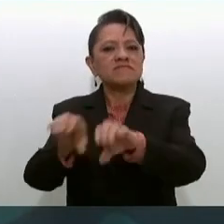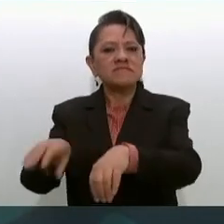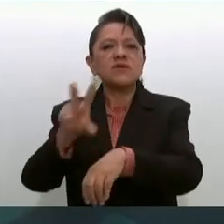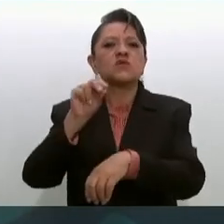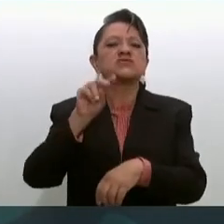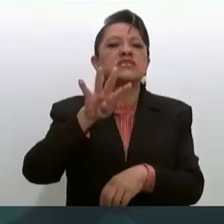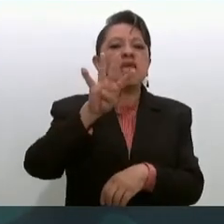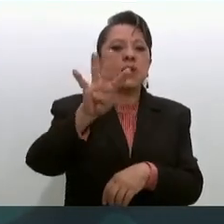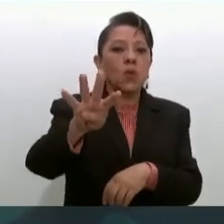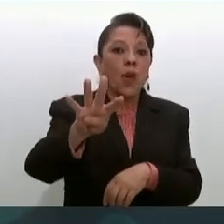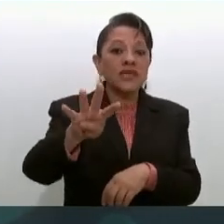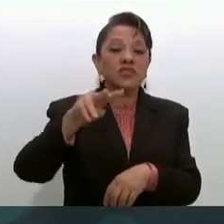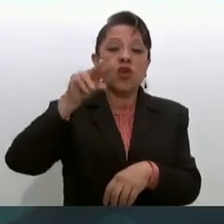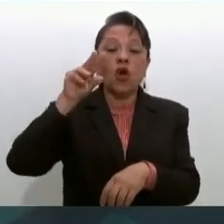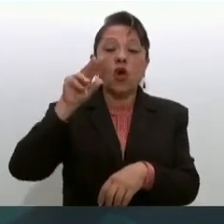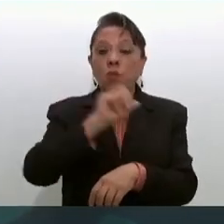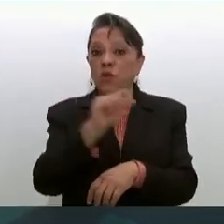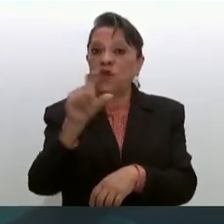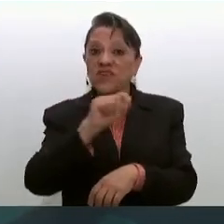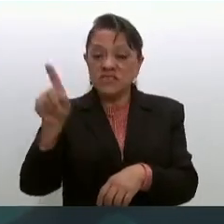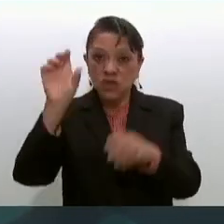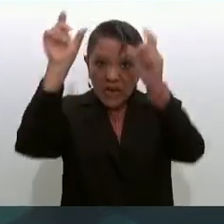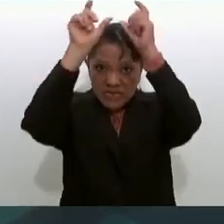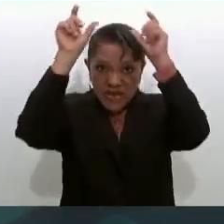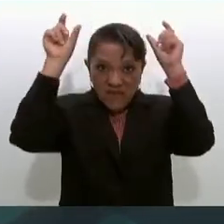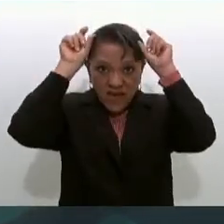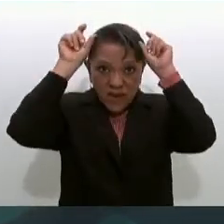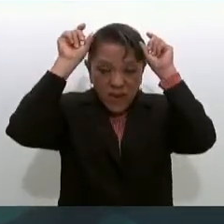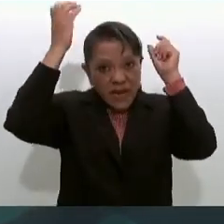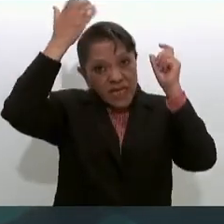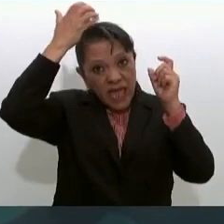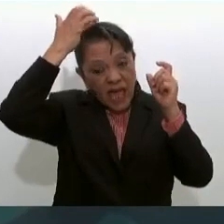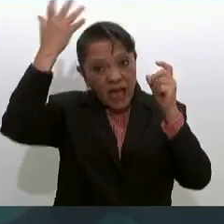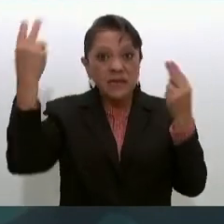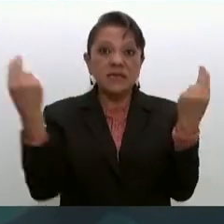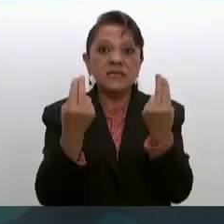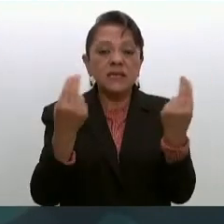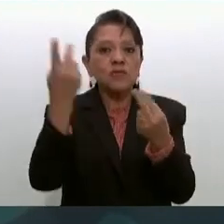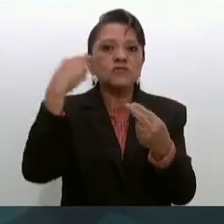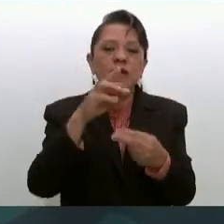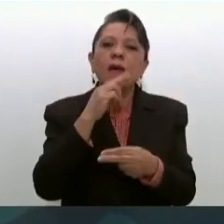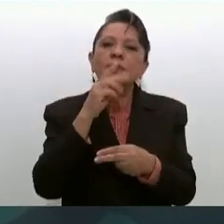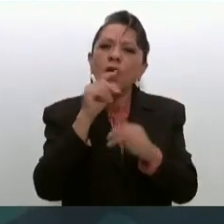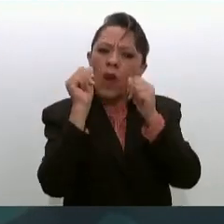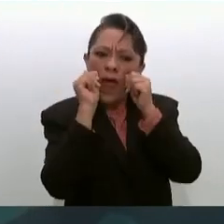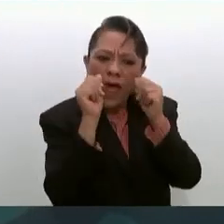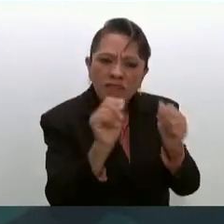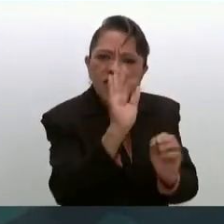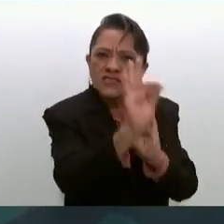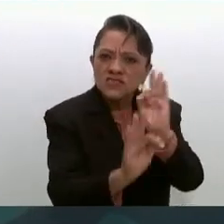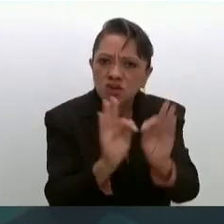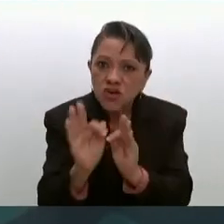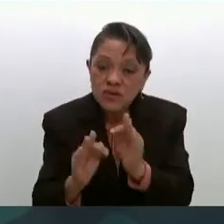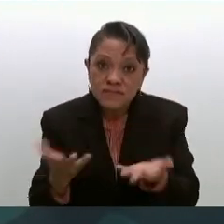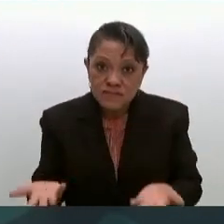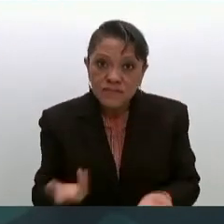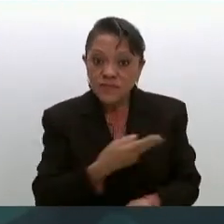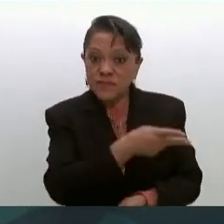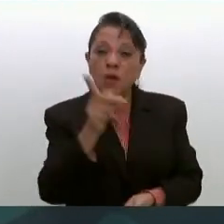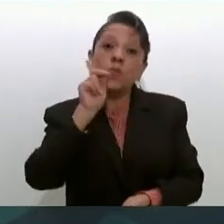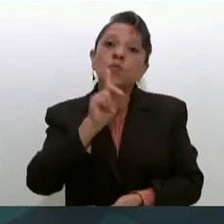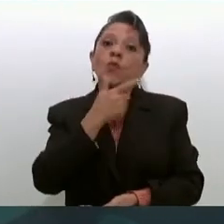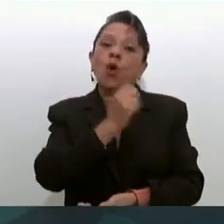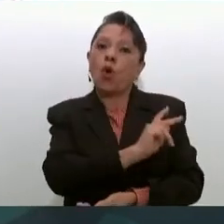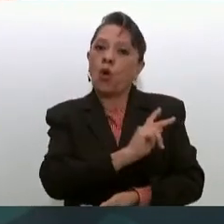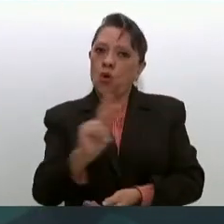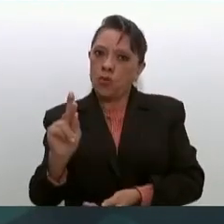profesionales de enfermería, personal de enfermería que necesitamos para mejorar la atención. Con ellas y ellos, y